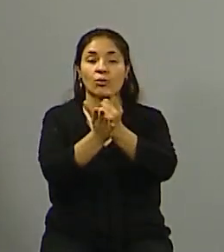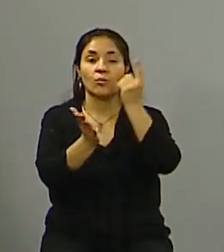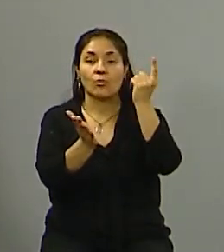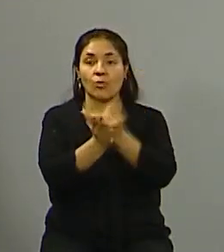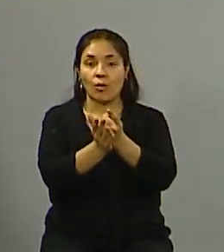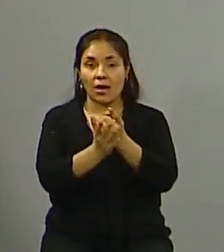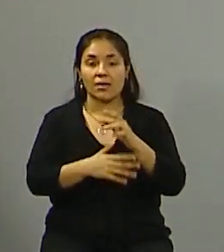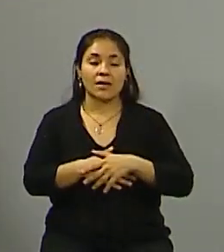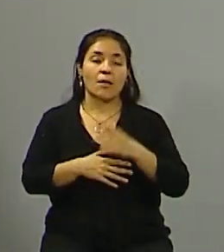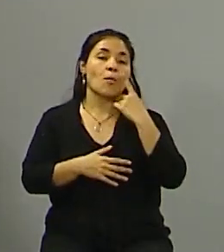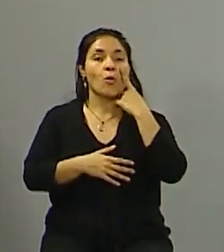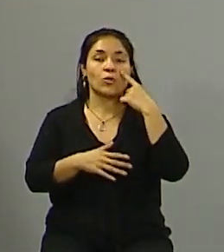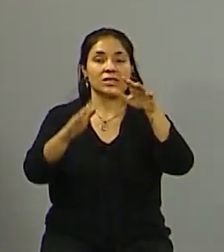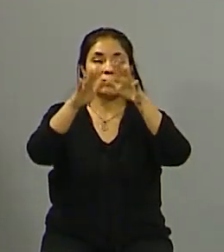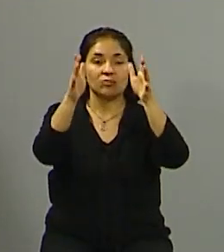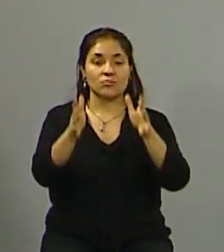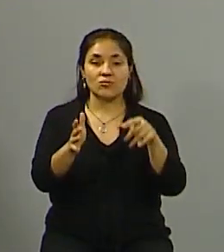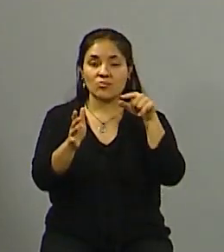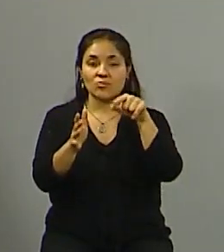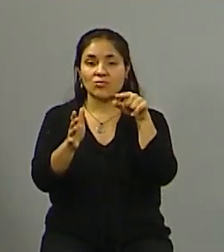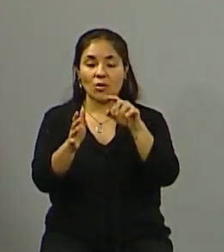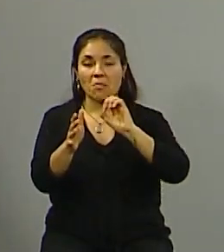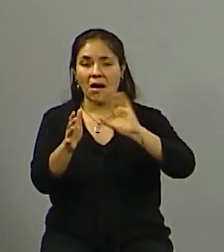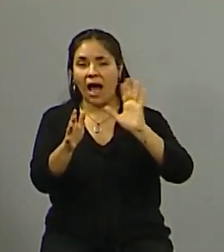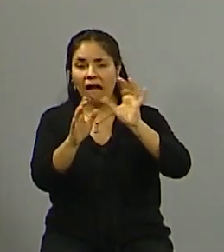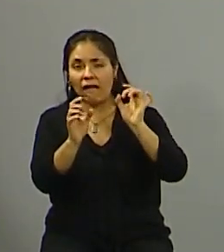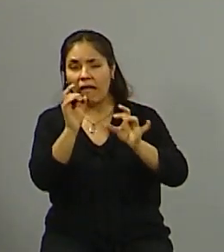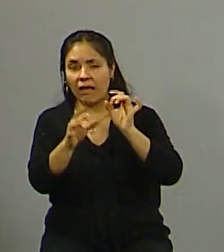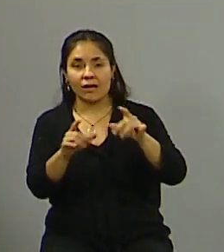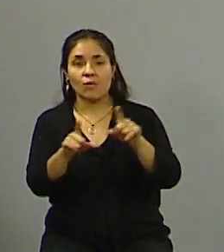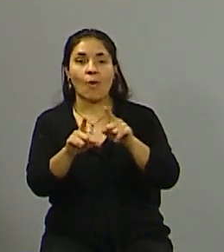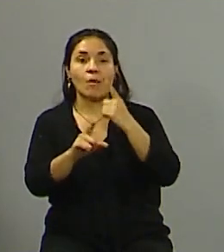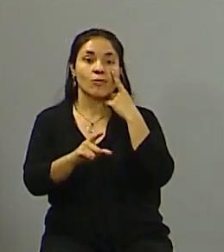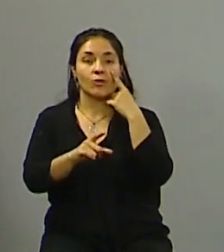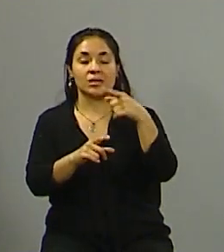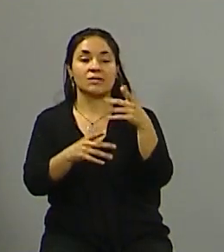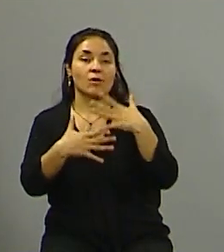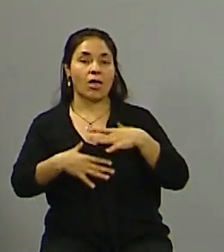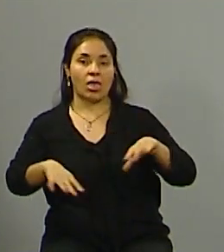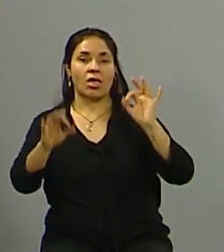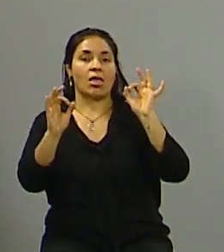patrimonio del municipio y sin embargo el municipio no se ha constituido en un creyente para poder